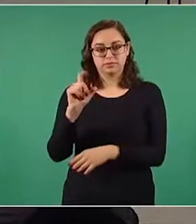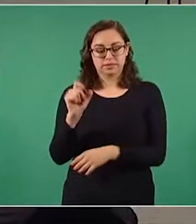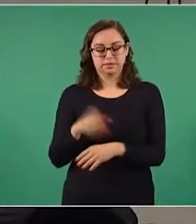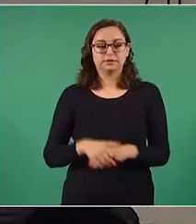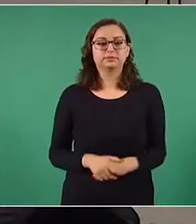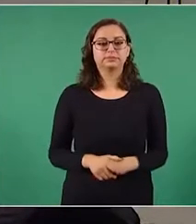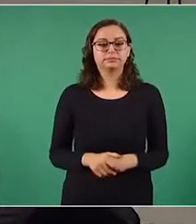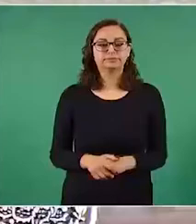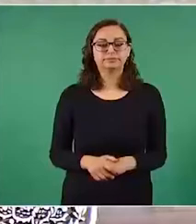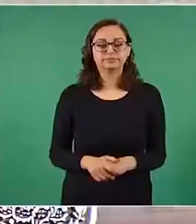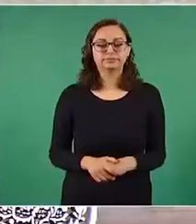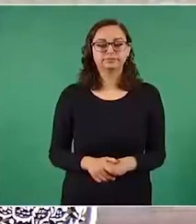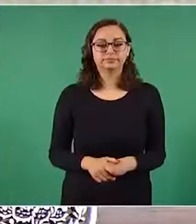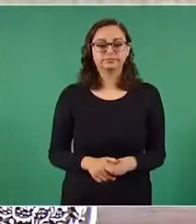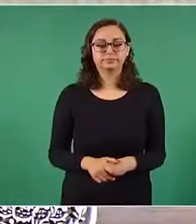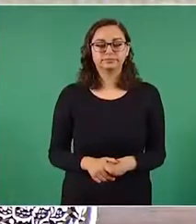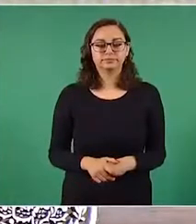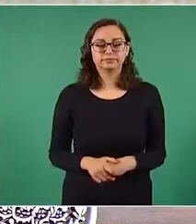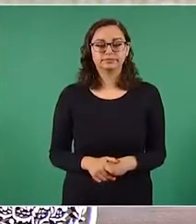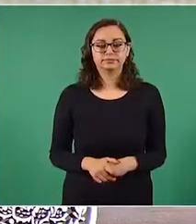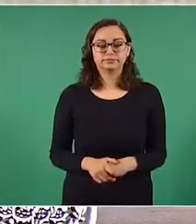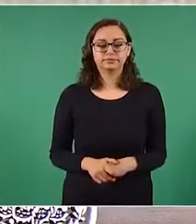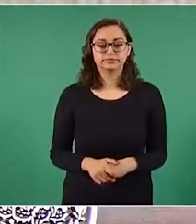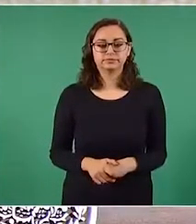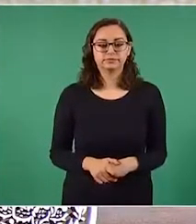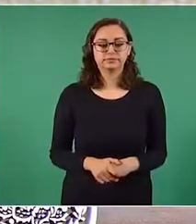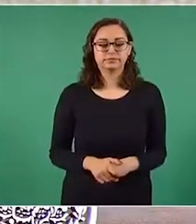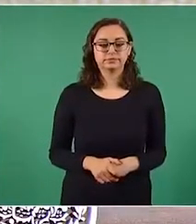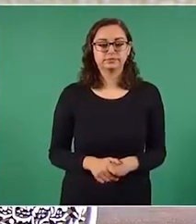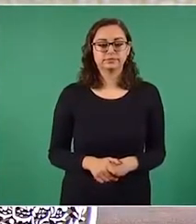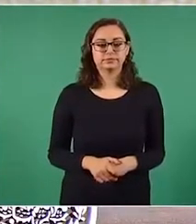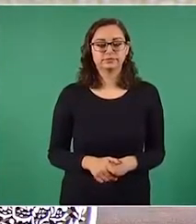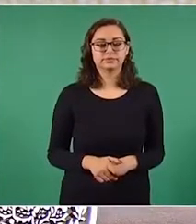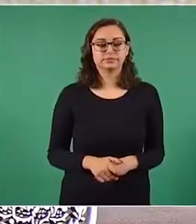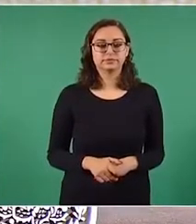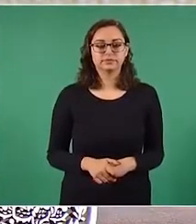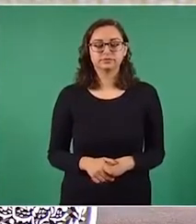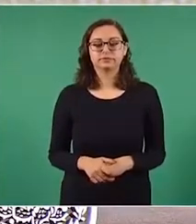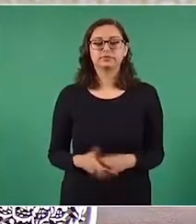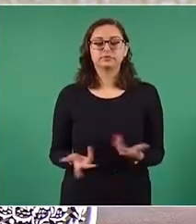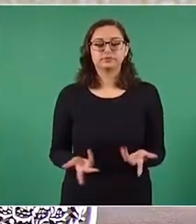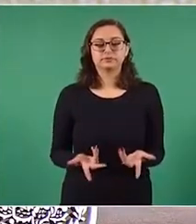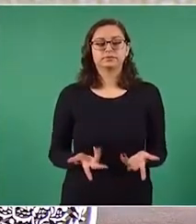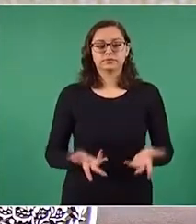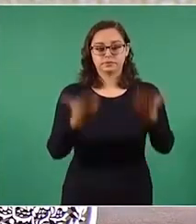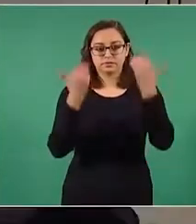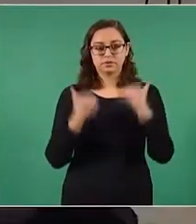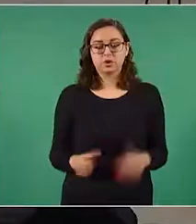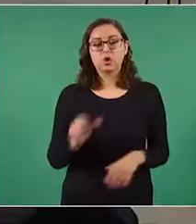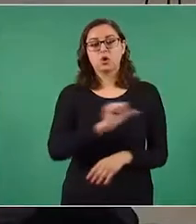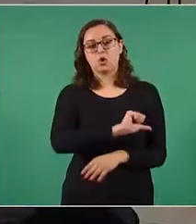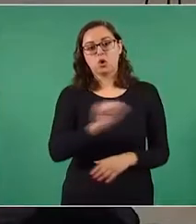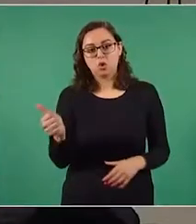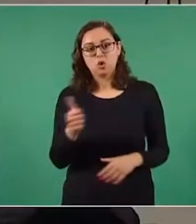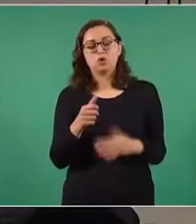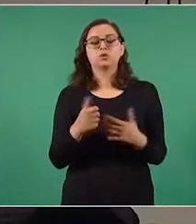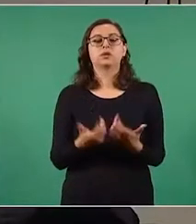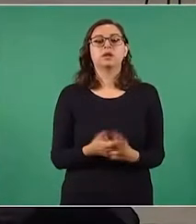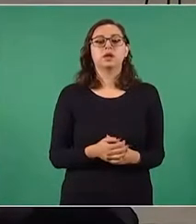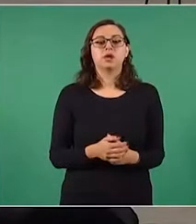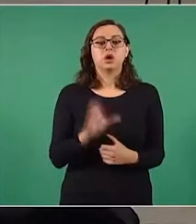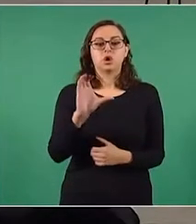La siguiente, por favor. Una vez más, CONACYT es objeto de ataques y mentiras.